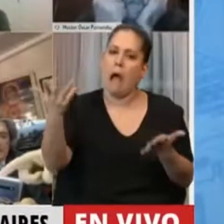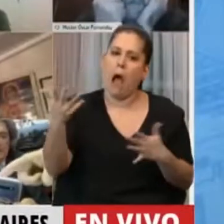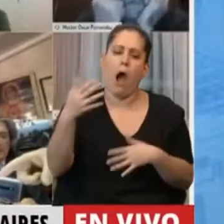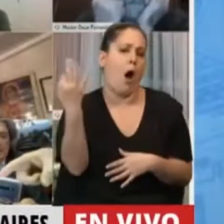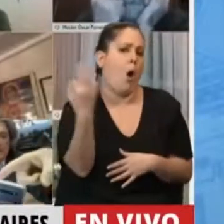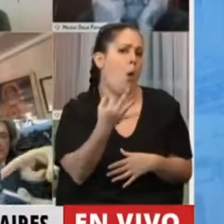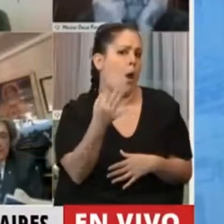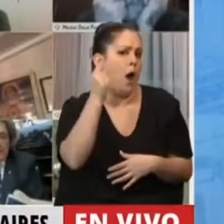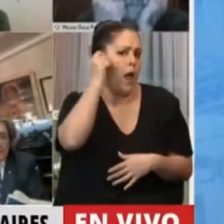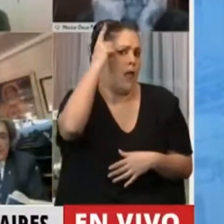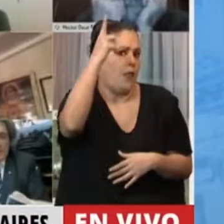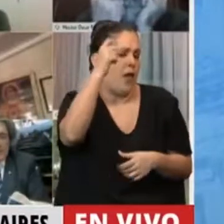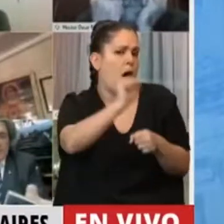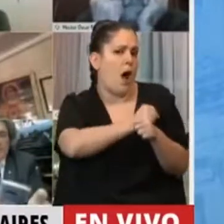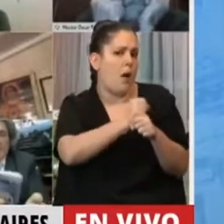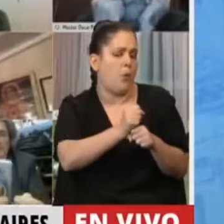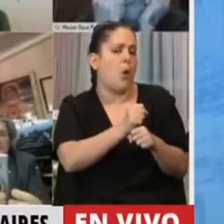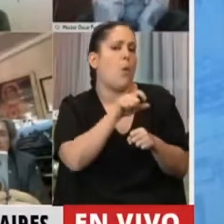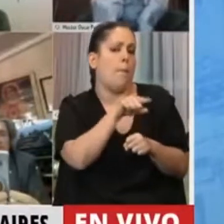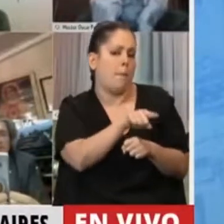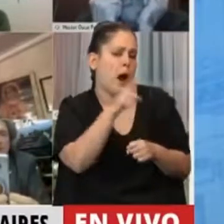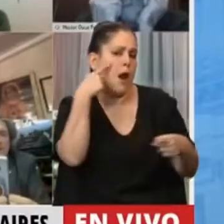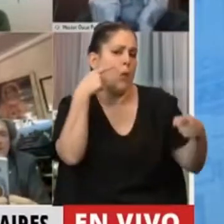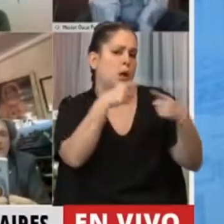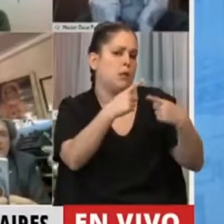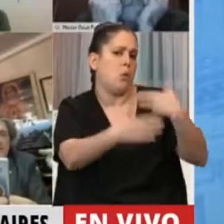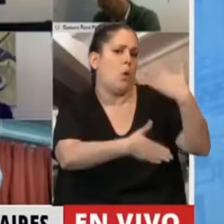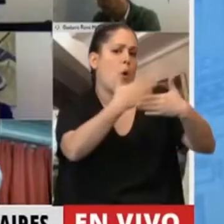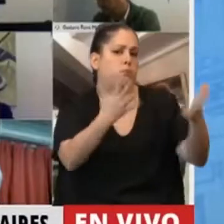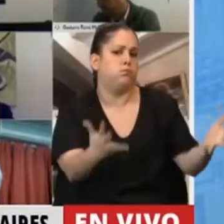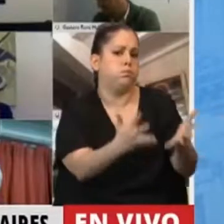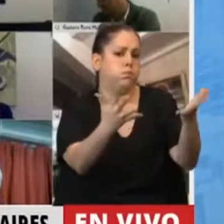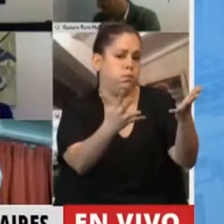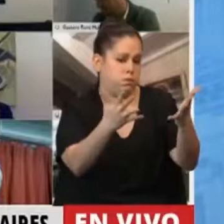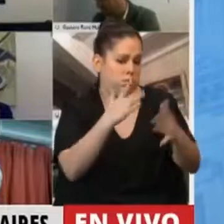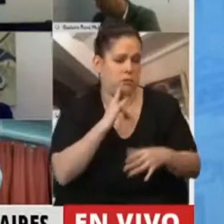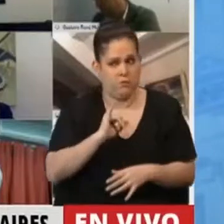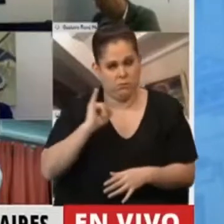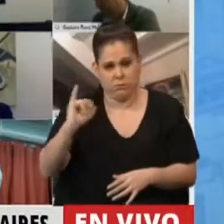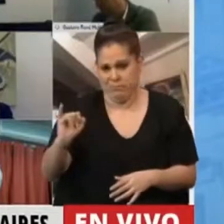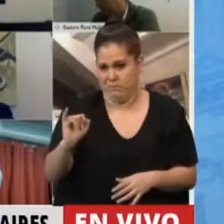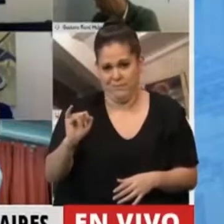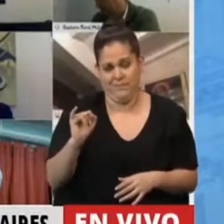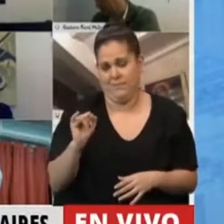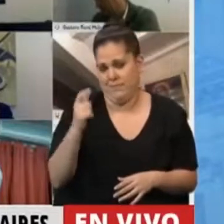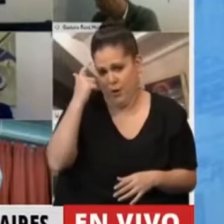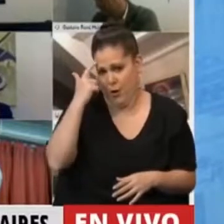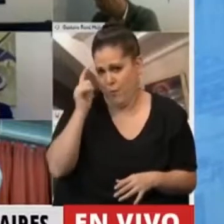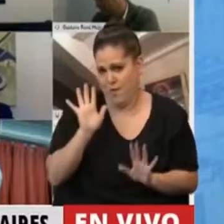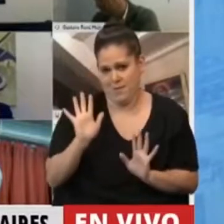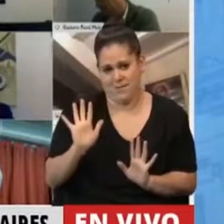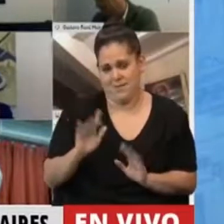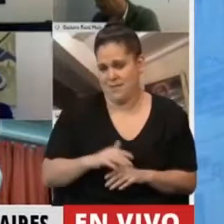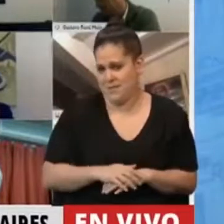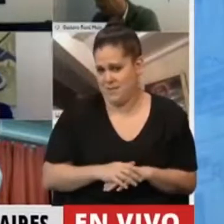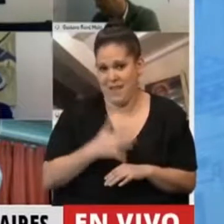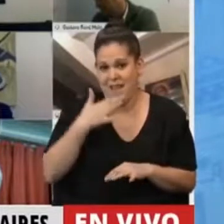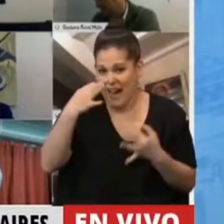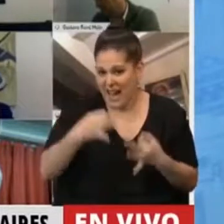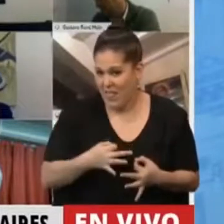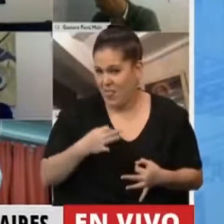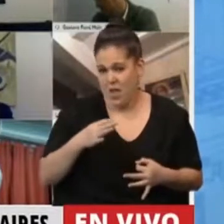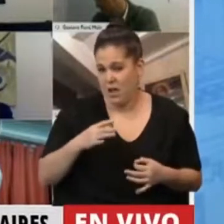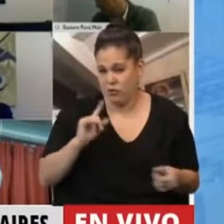progresista, que no se ilusione porque no pasa nada de eso por aquí. Todo lo contrario.